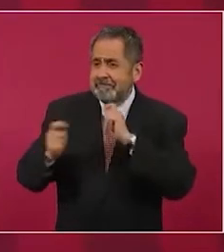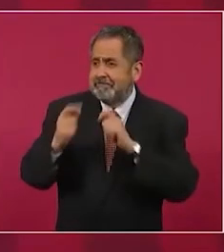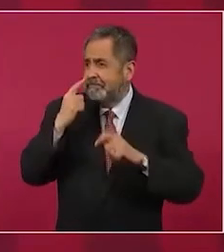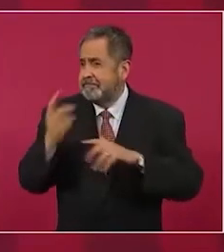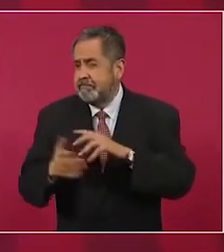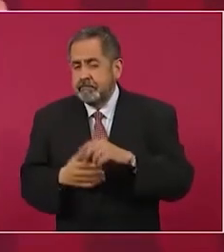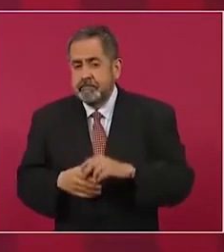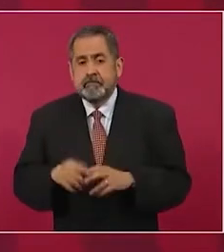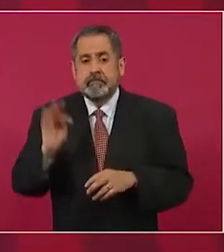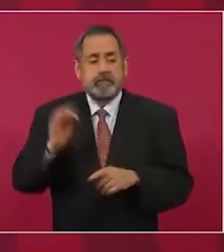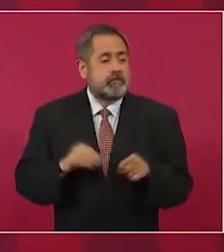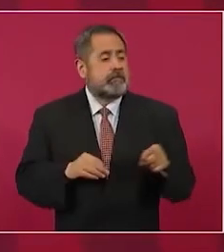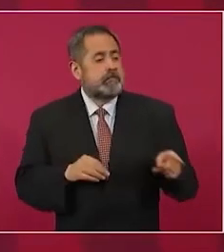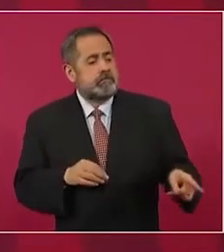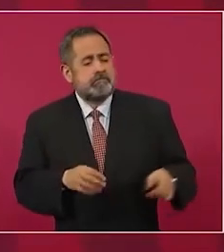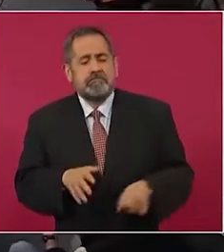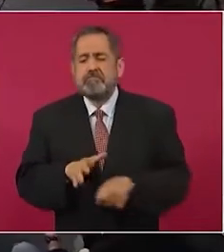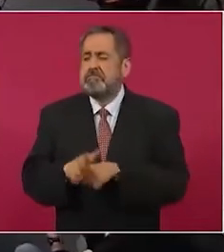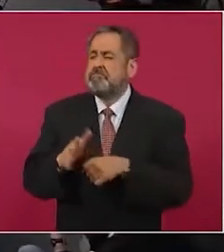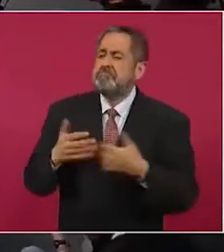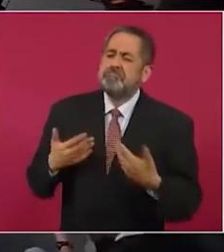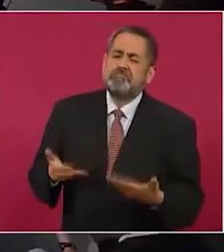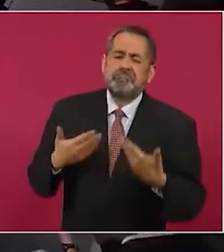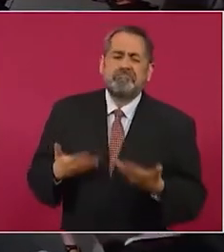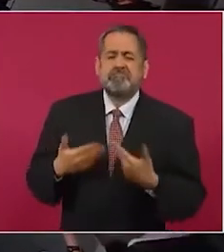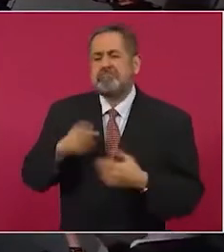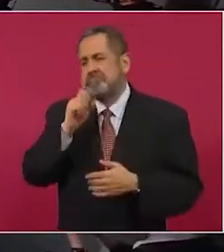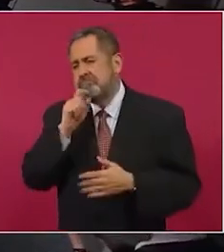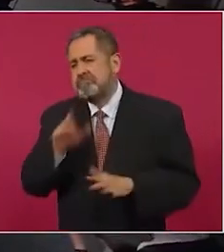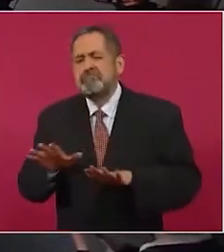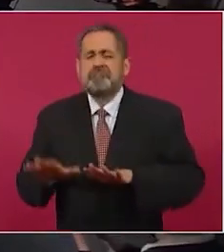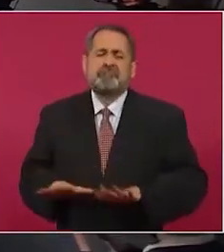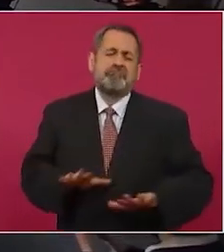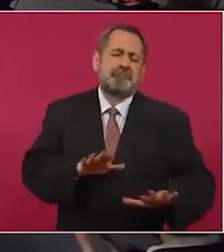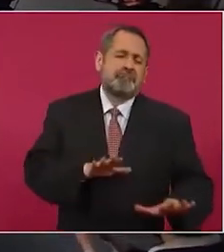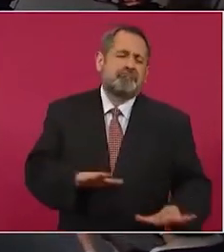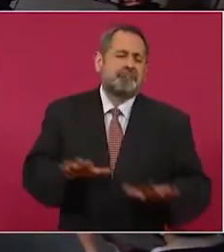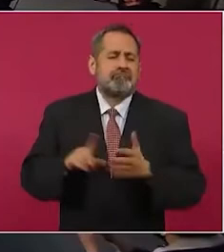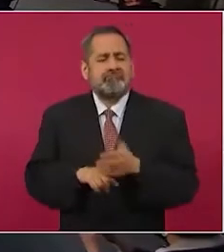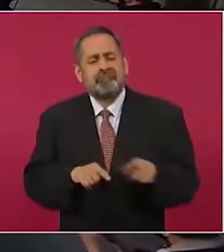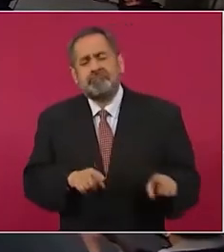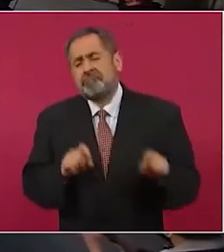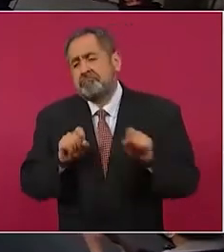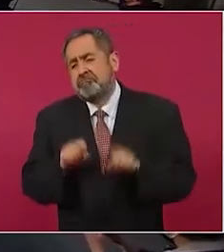si está pensando que es la misma vida rutinaria